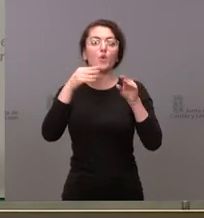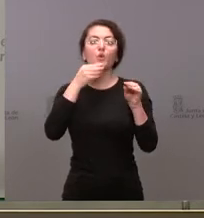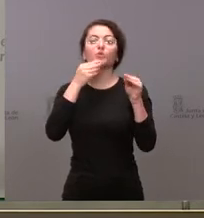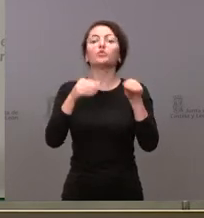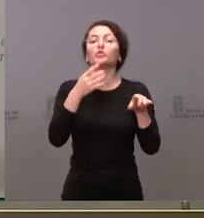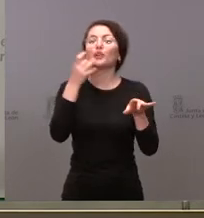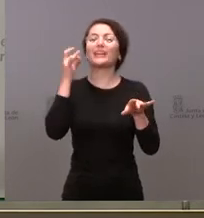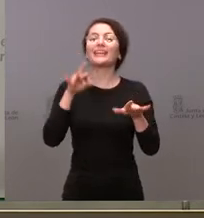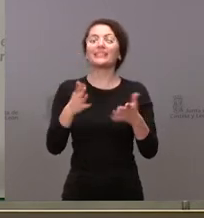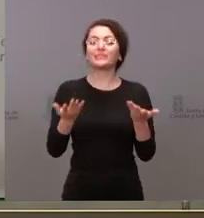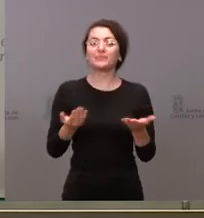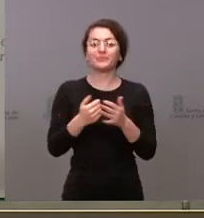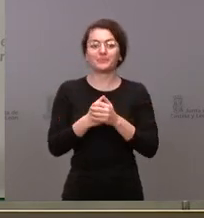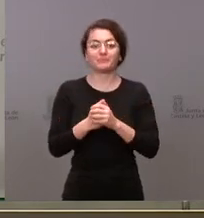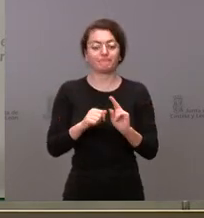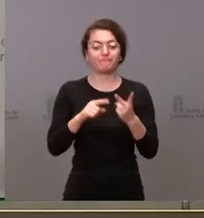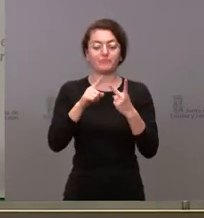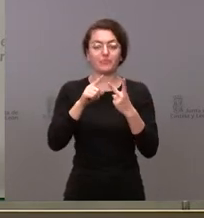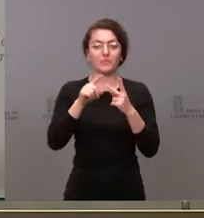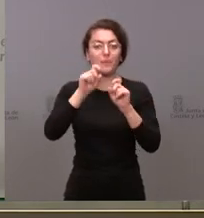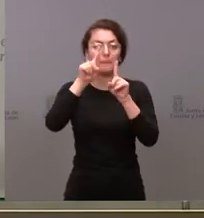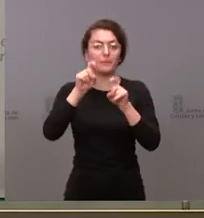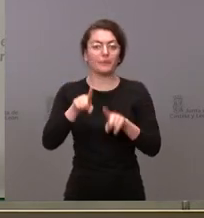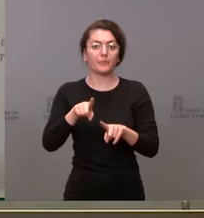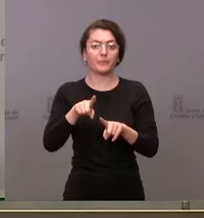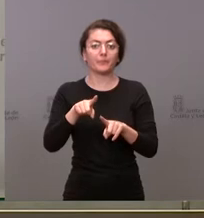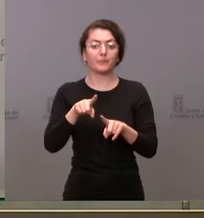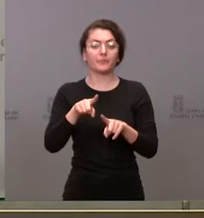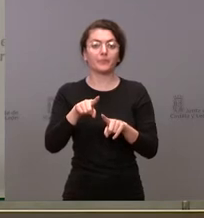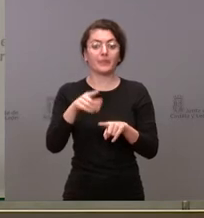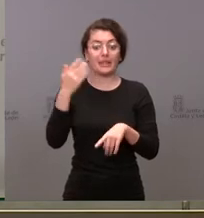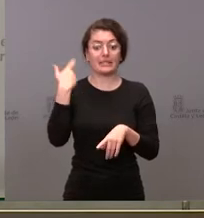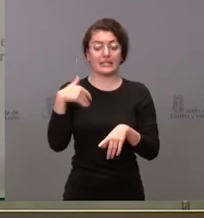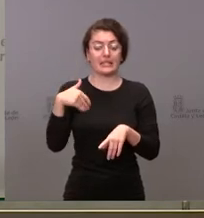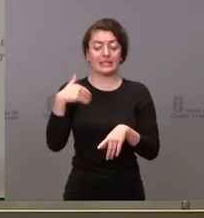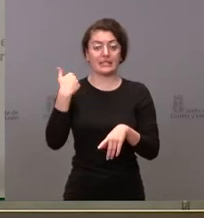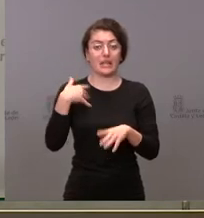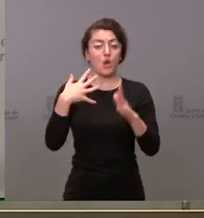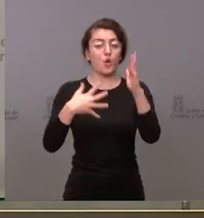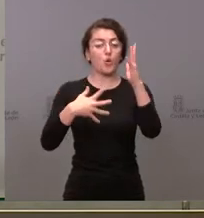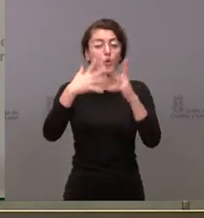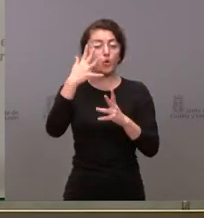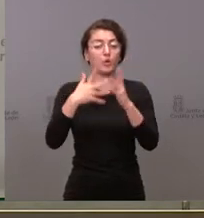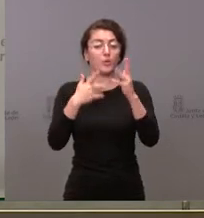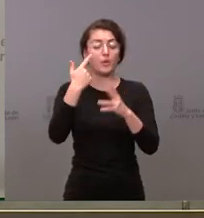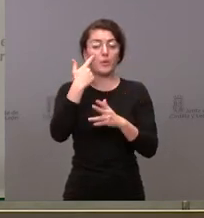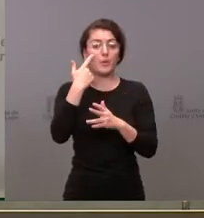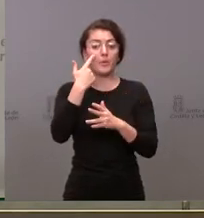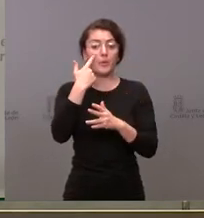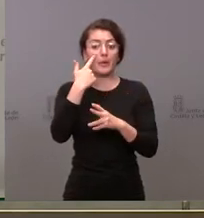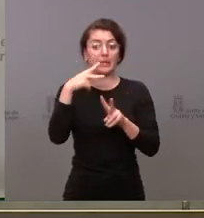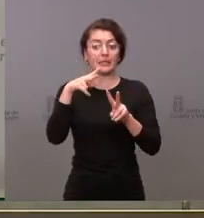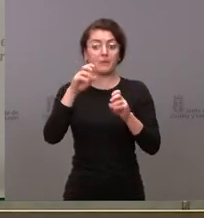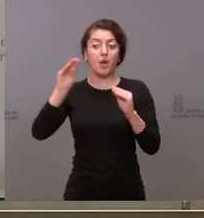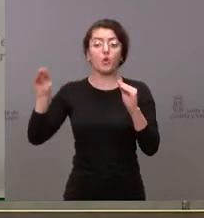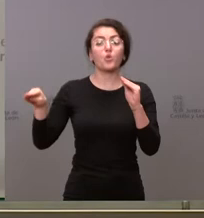este cese la segunda pregunta sería si han contabilizado qué coste supondría el complemento de